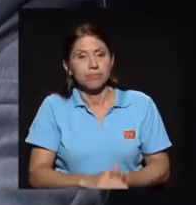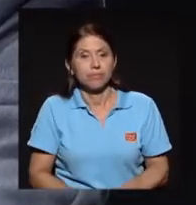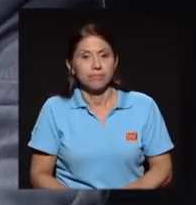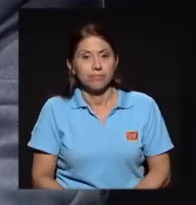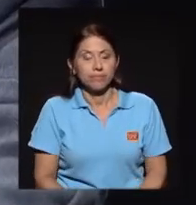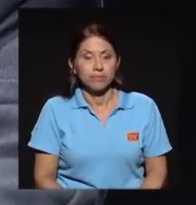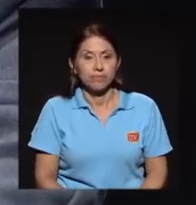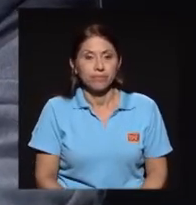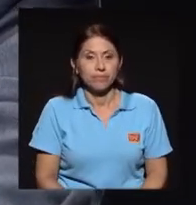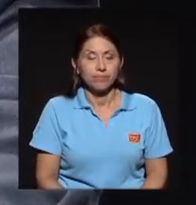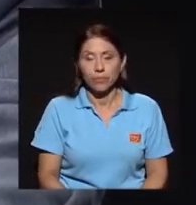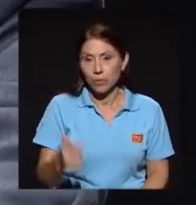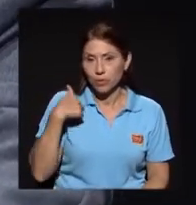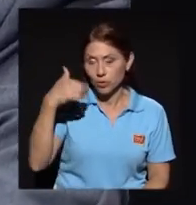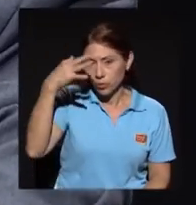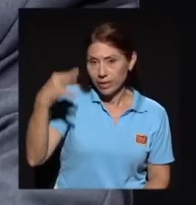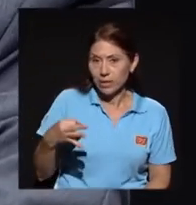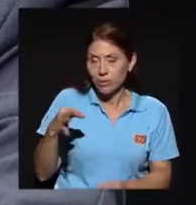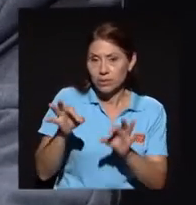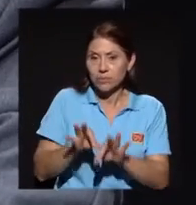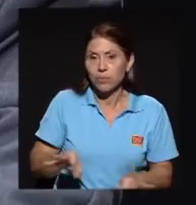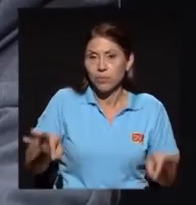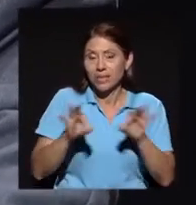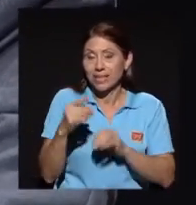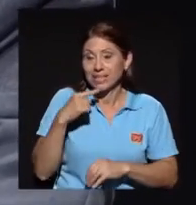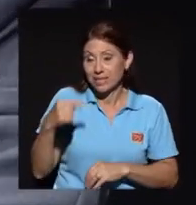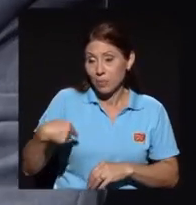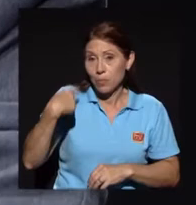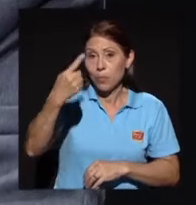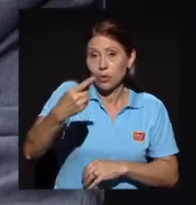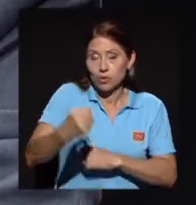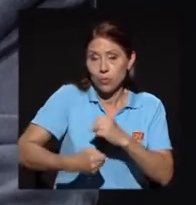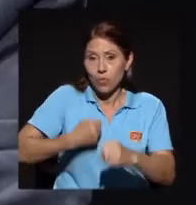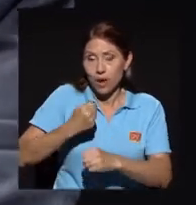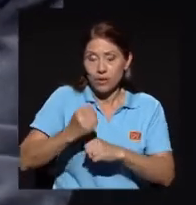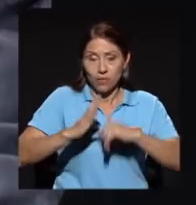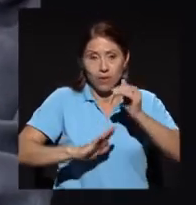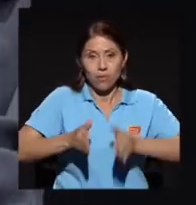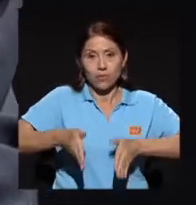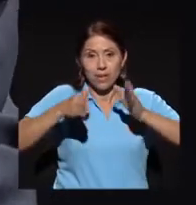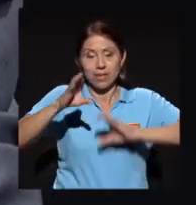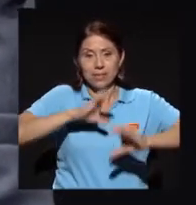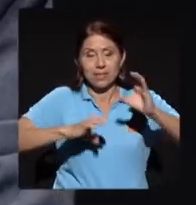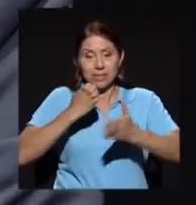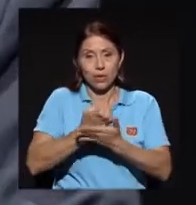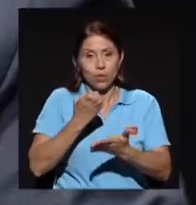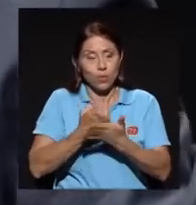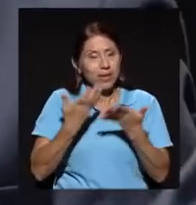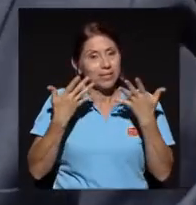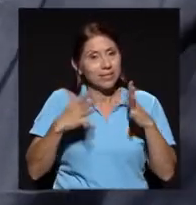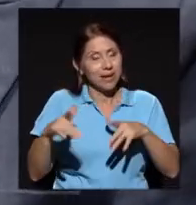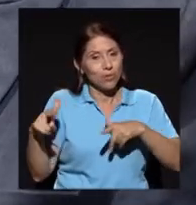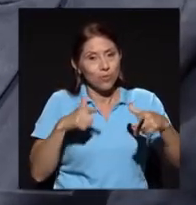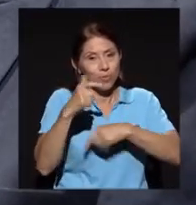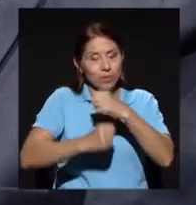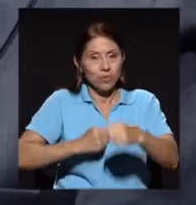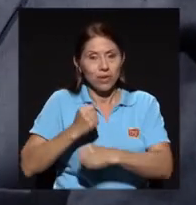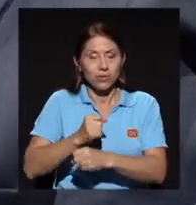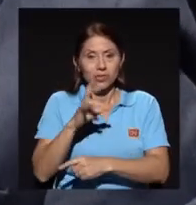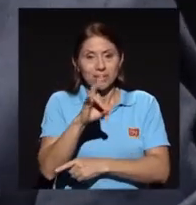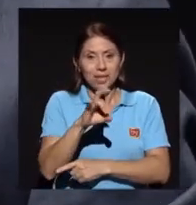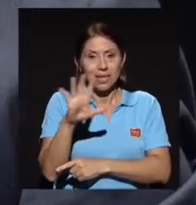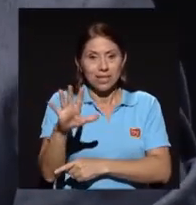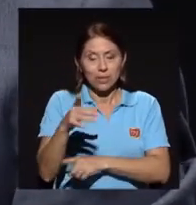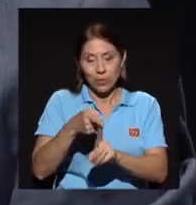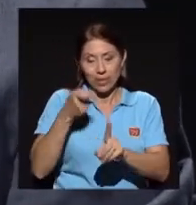yo creo que es importante resaltar que el próximo año la Facultad de Ciencias Económicas está cumpliendo 75 años de fundación. Y en esos